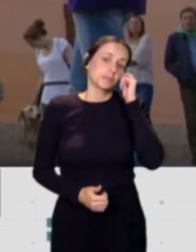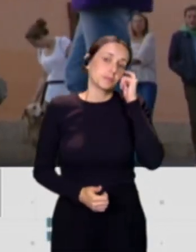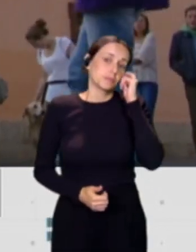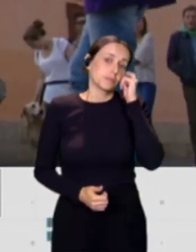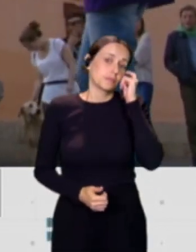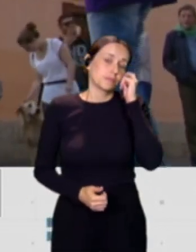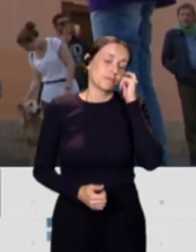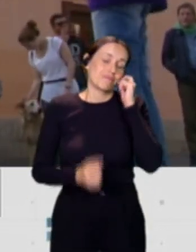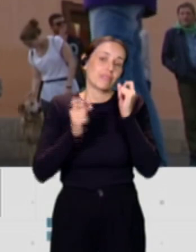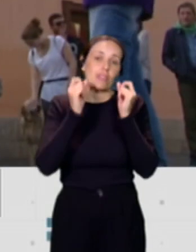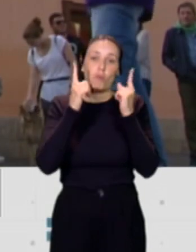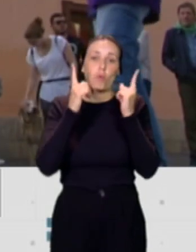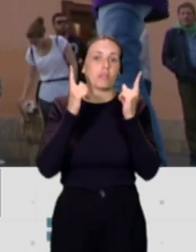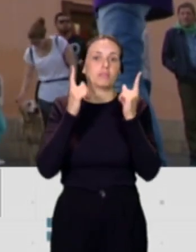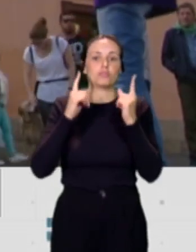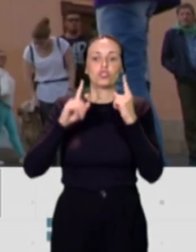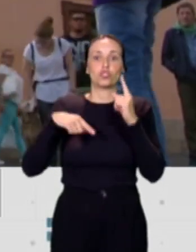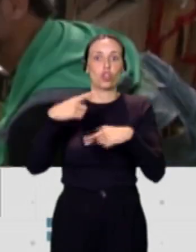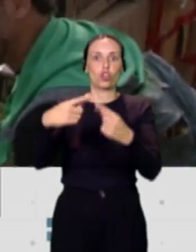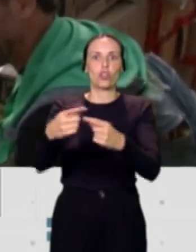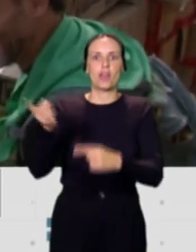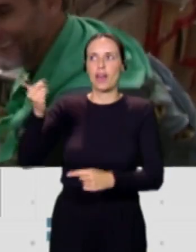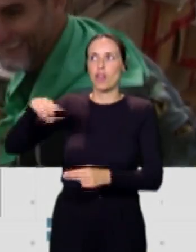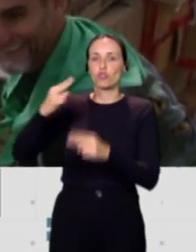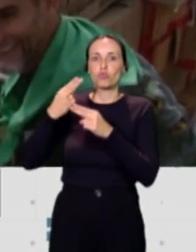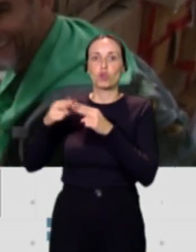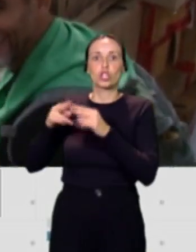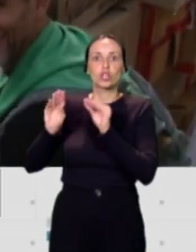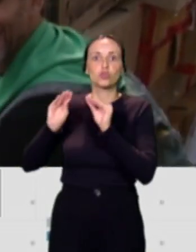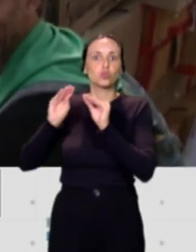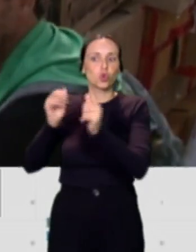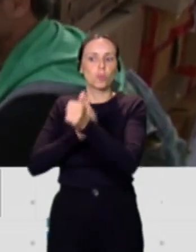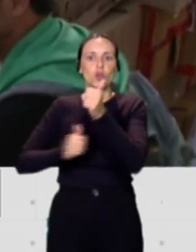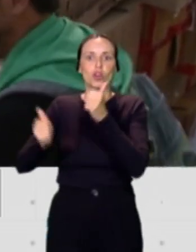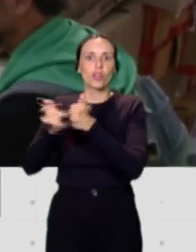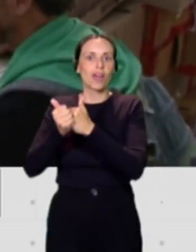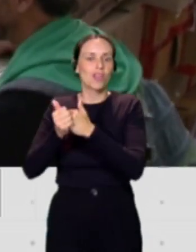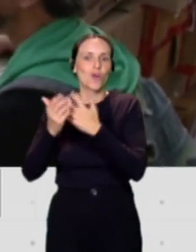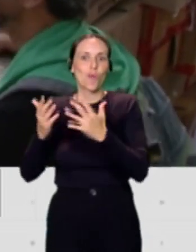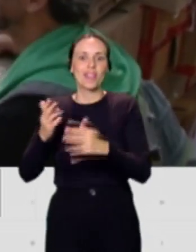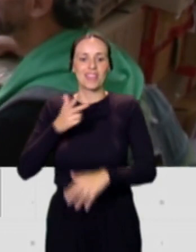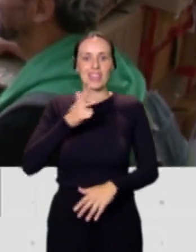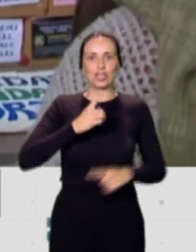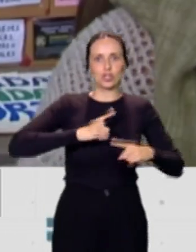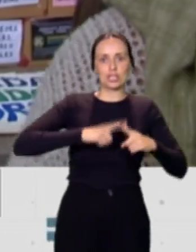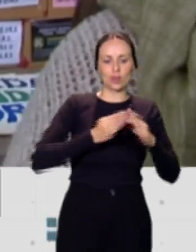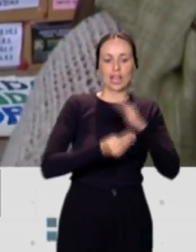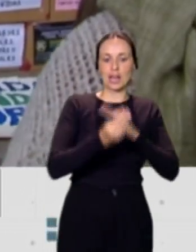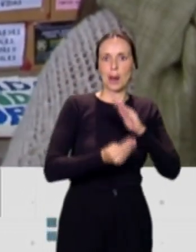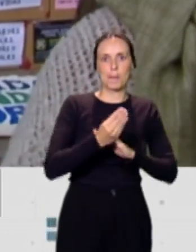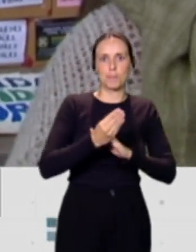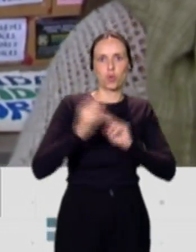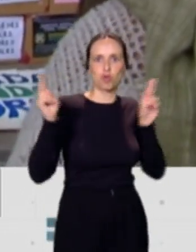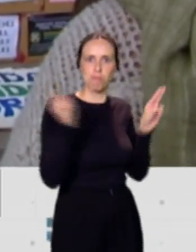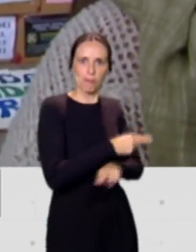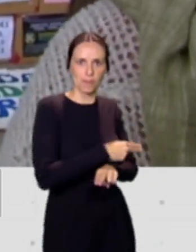día cómo lo primero de las primeras políticas que llevan a cabo es privarnos y tocar nuestros derechos sexuales y productivos y en concreto